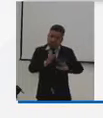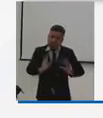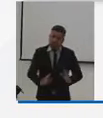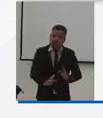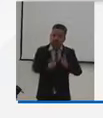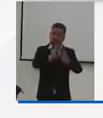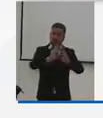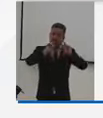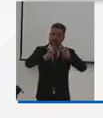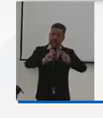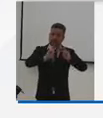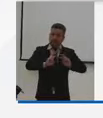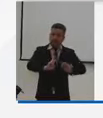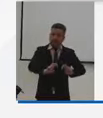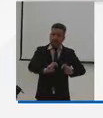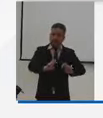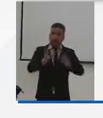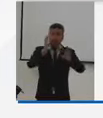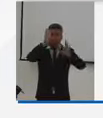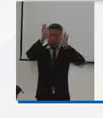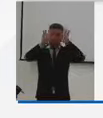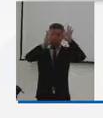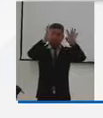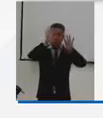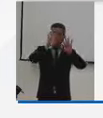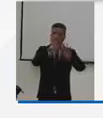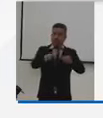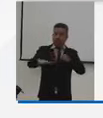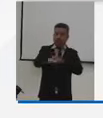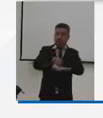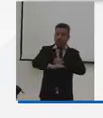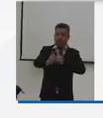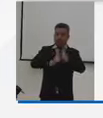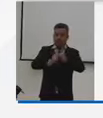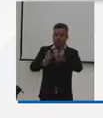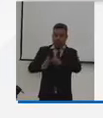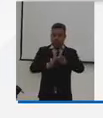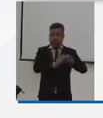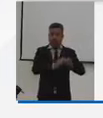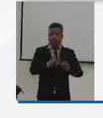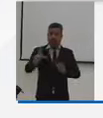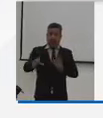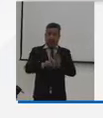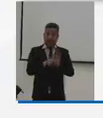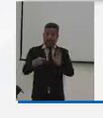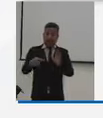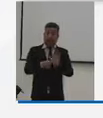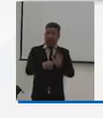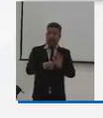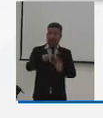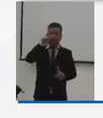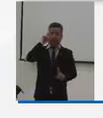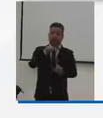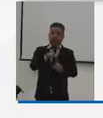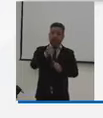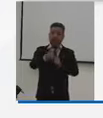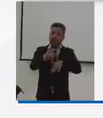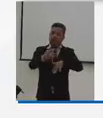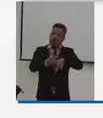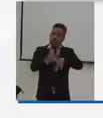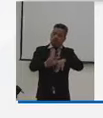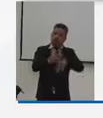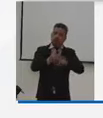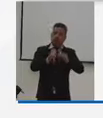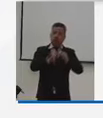fomento, el desarrollo de la investigación e innovación en el sector. La presente ley tiene como